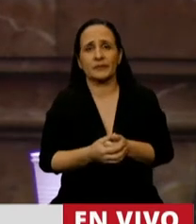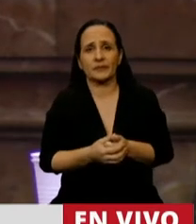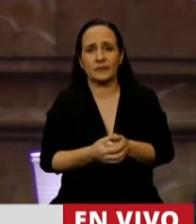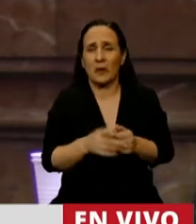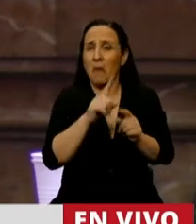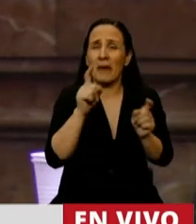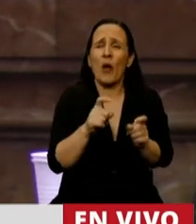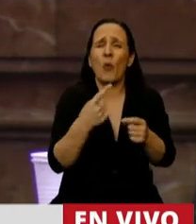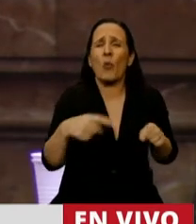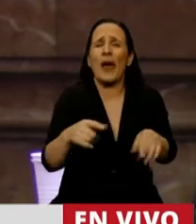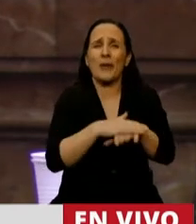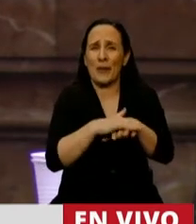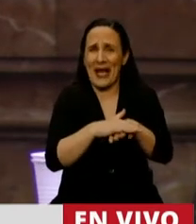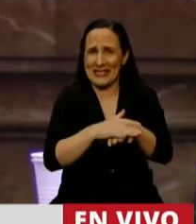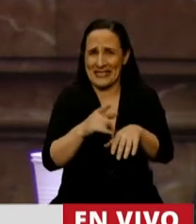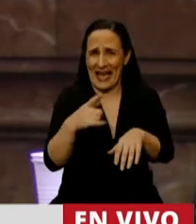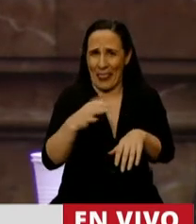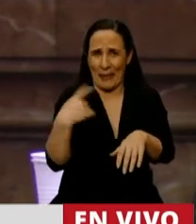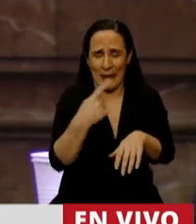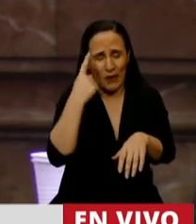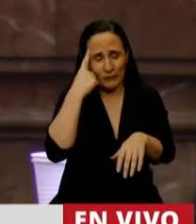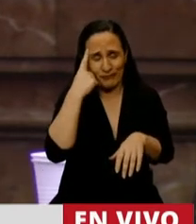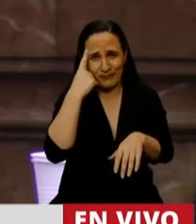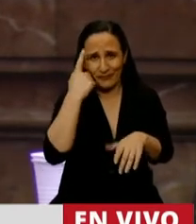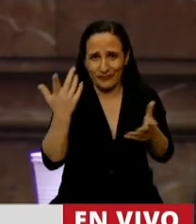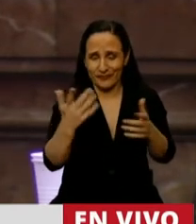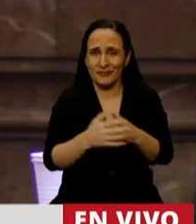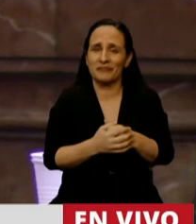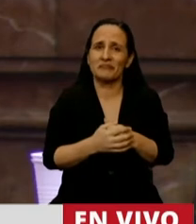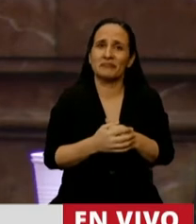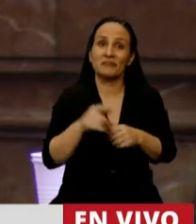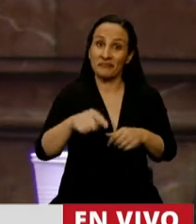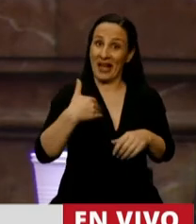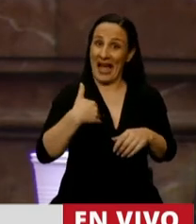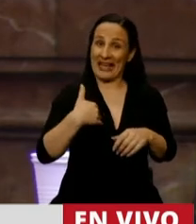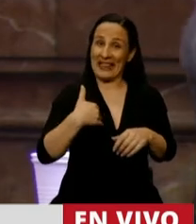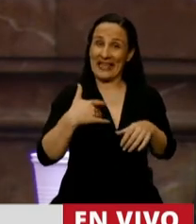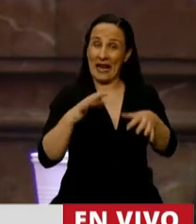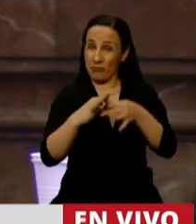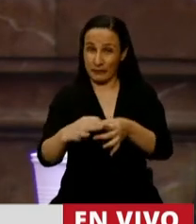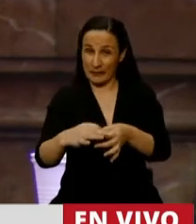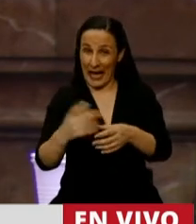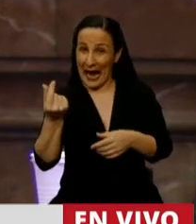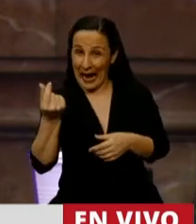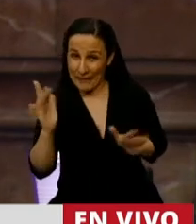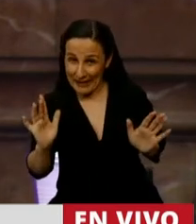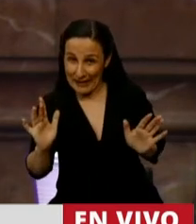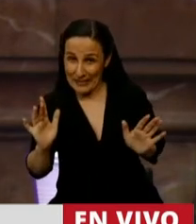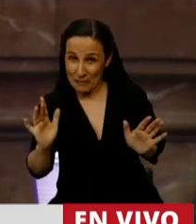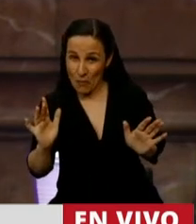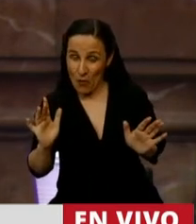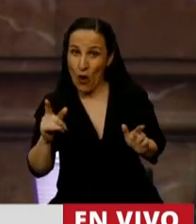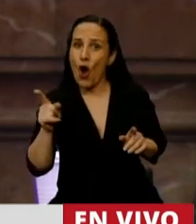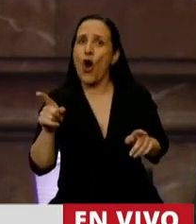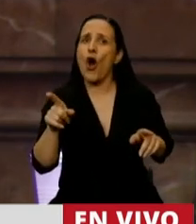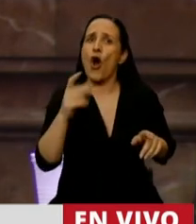Preguntas básicas que nos debemos hacer. ¿Vamos a ser un país capitalista? ¿O vamos a tener una economía como